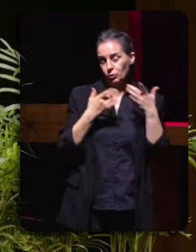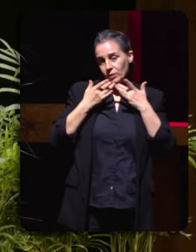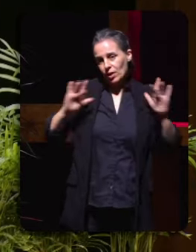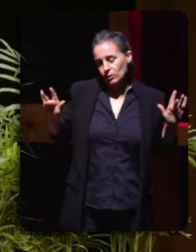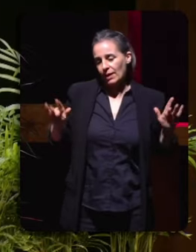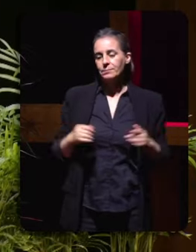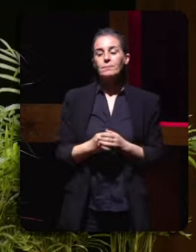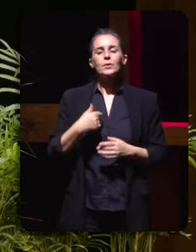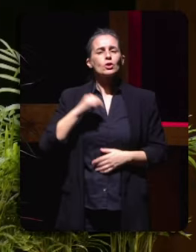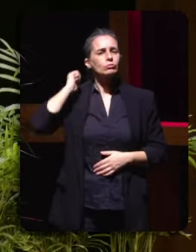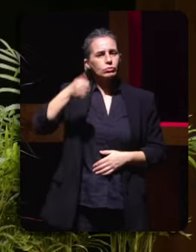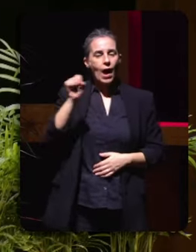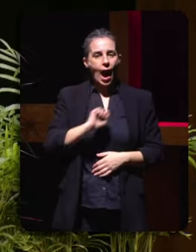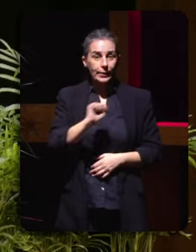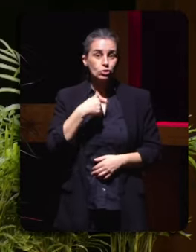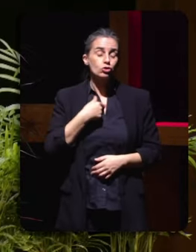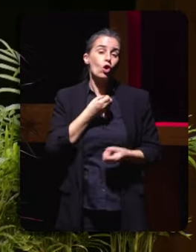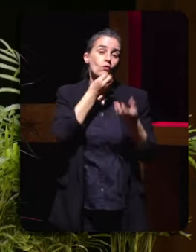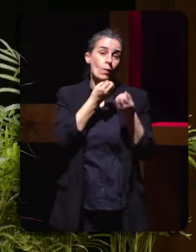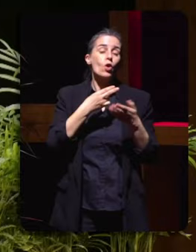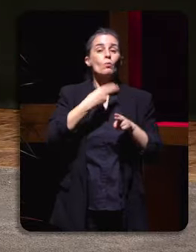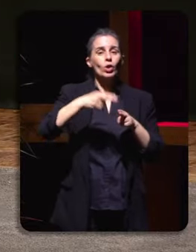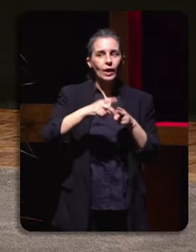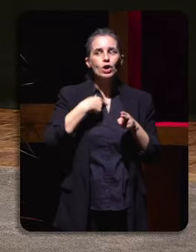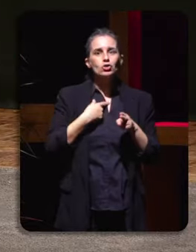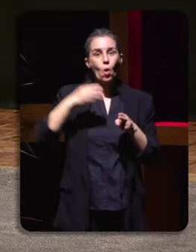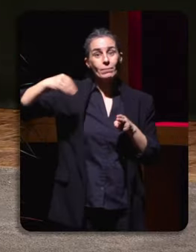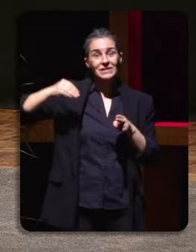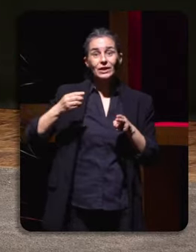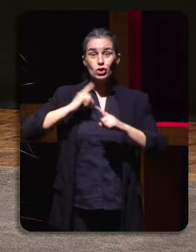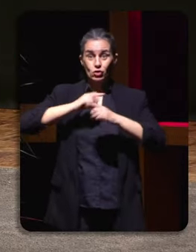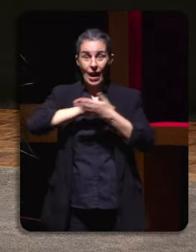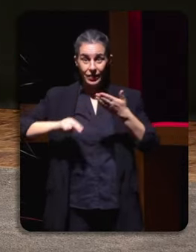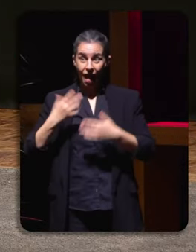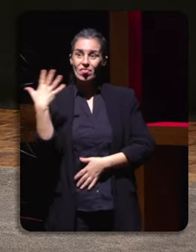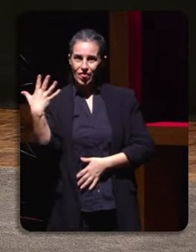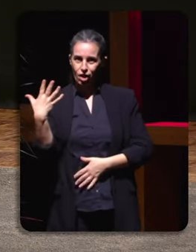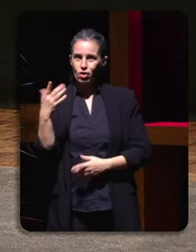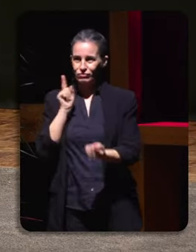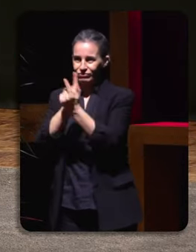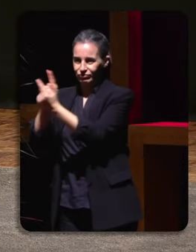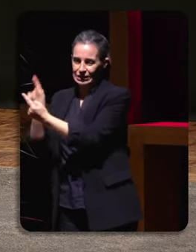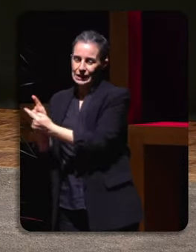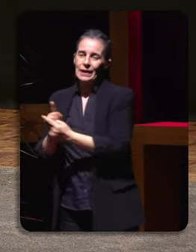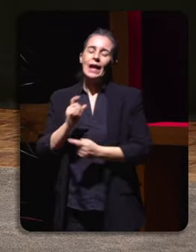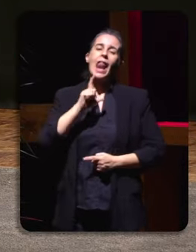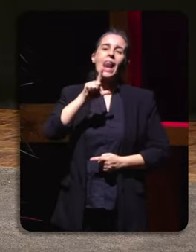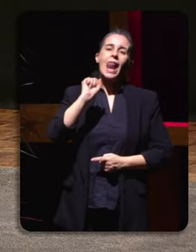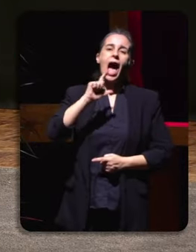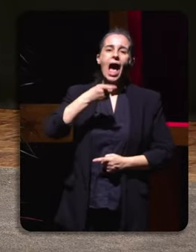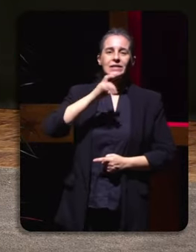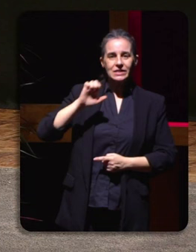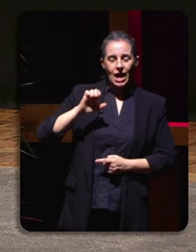política, coñecen a cinco presidentes da xunta, a Fernando González Lache, a Manuel Fraga,